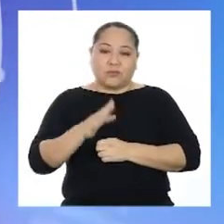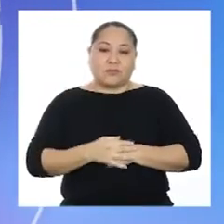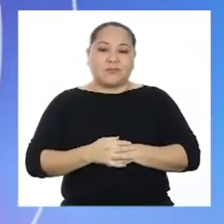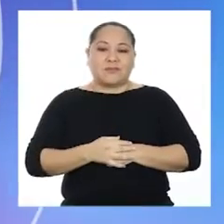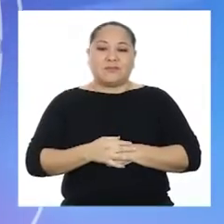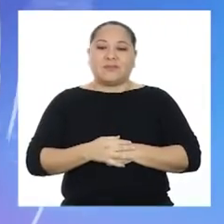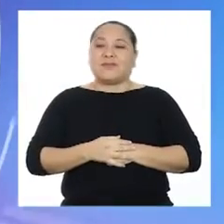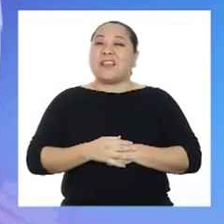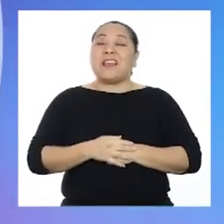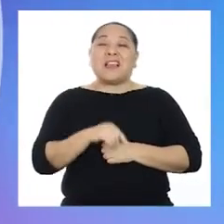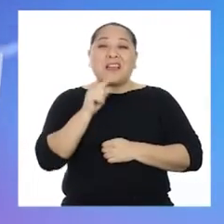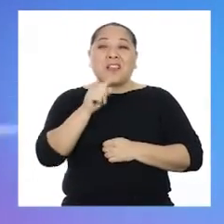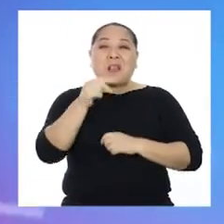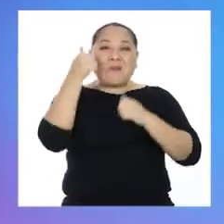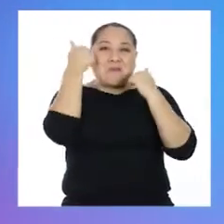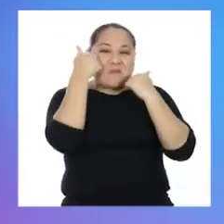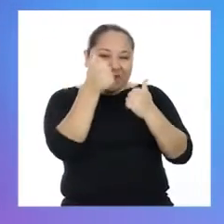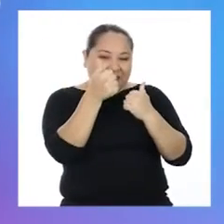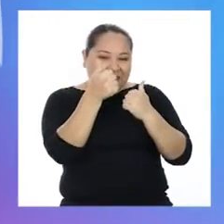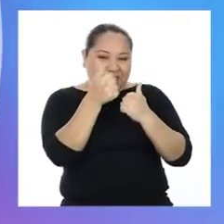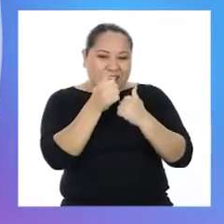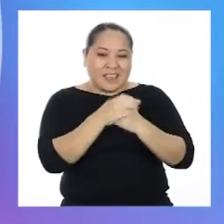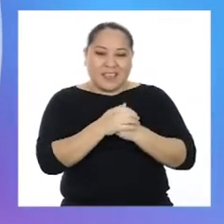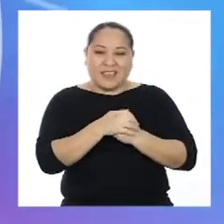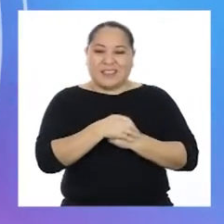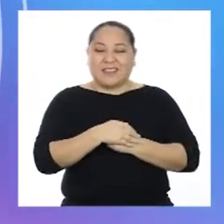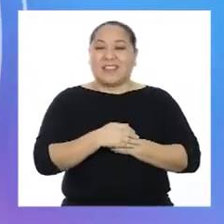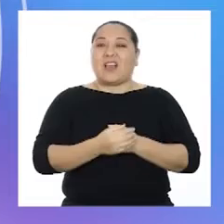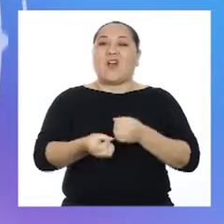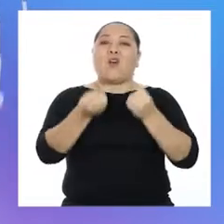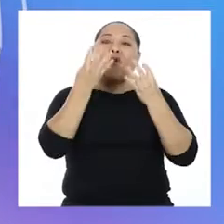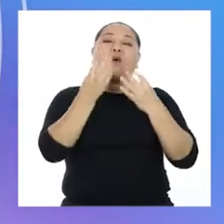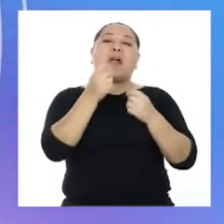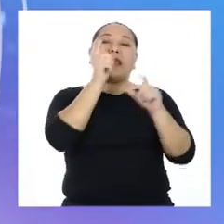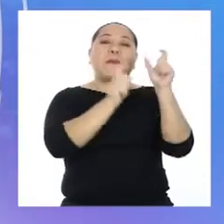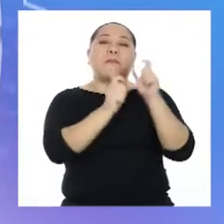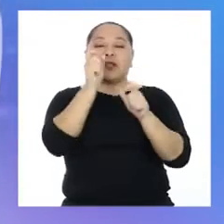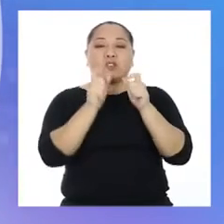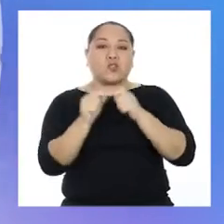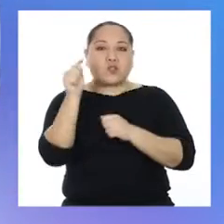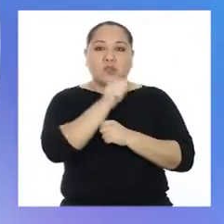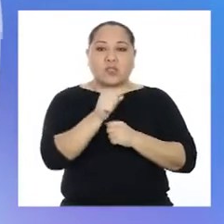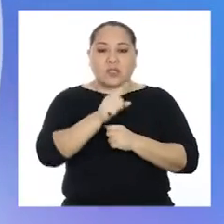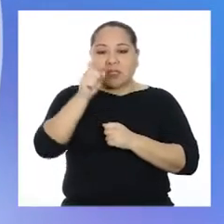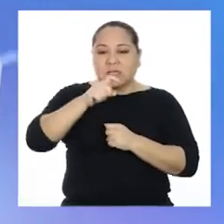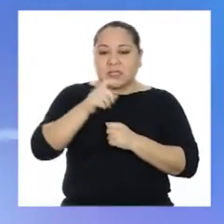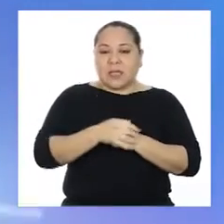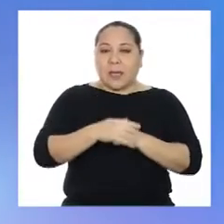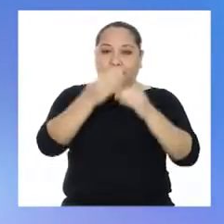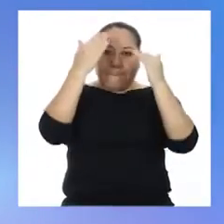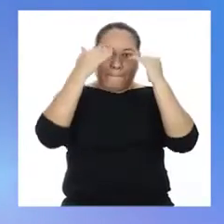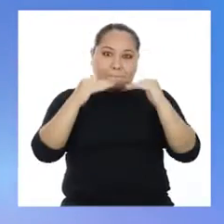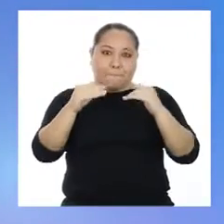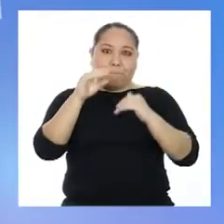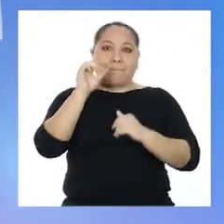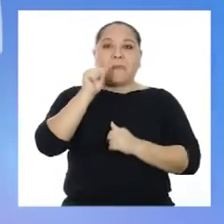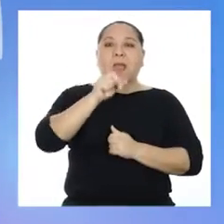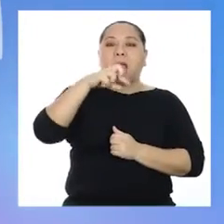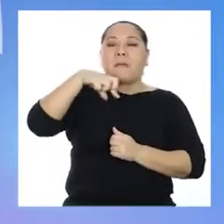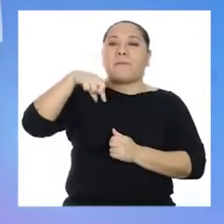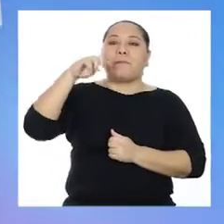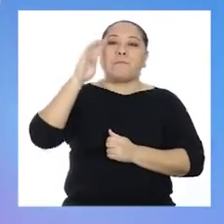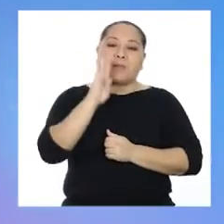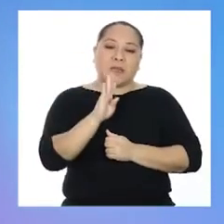íconos. ¡Bien! ¿Y cuántas personas debería tener la aplicación